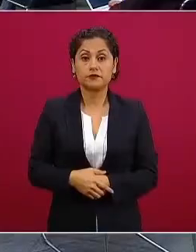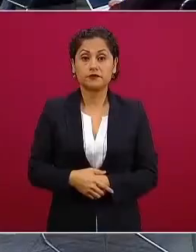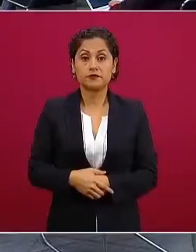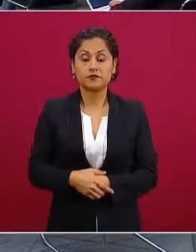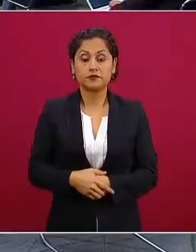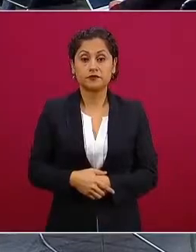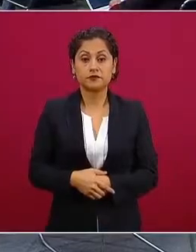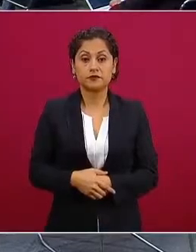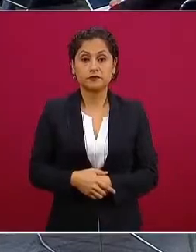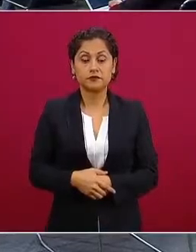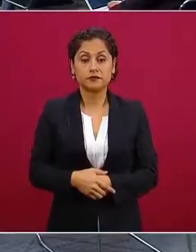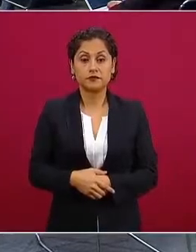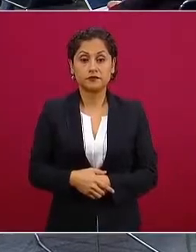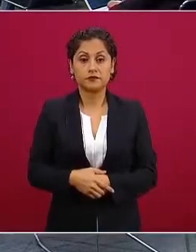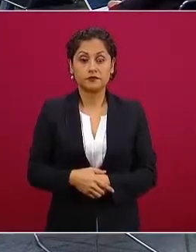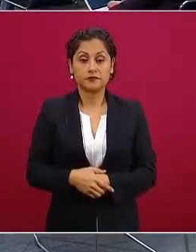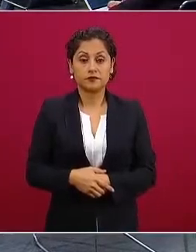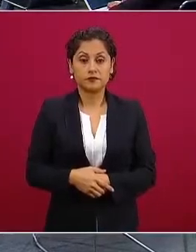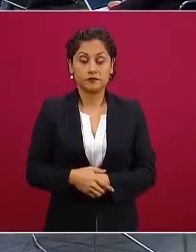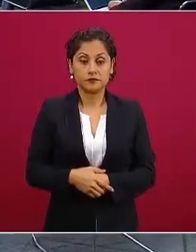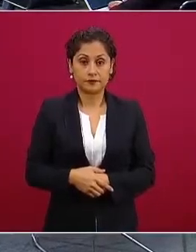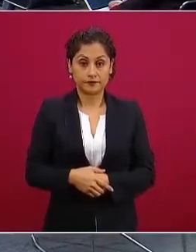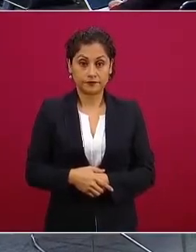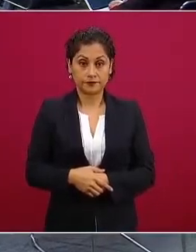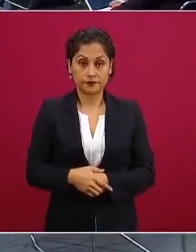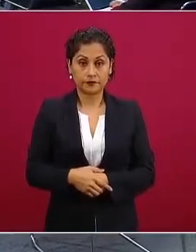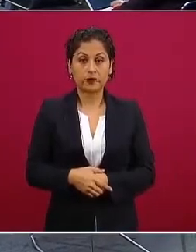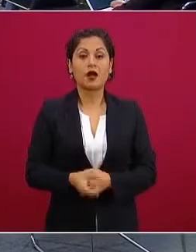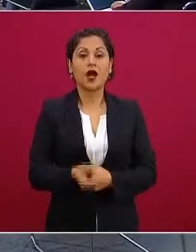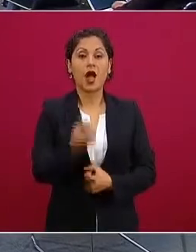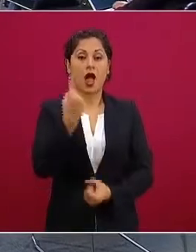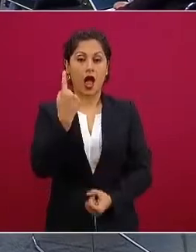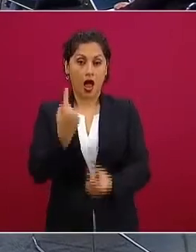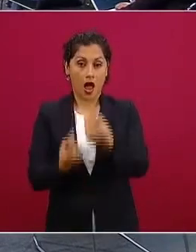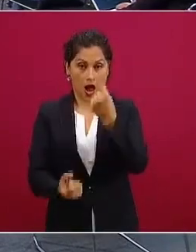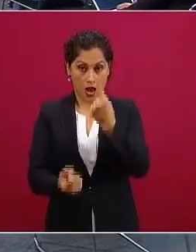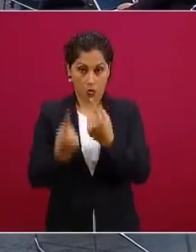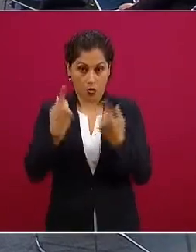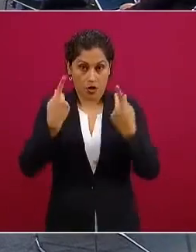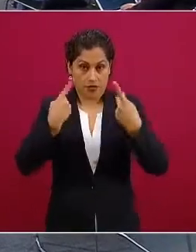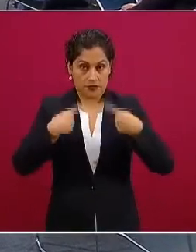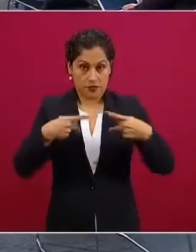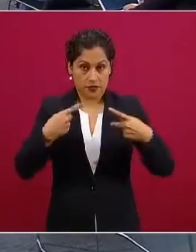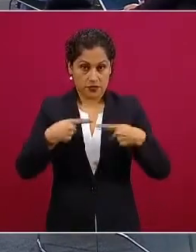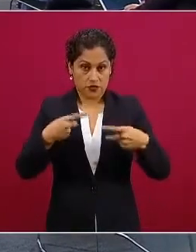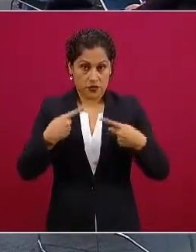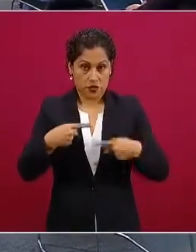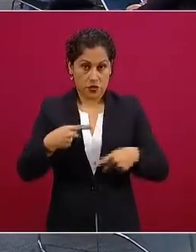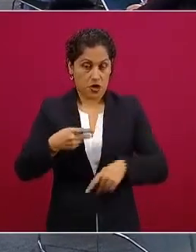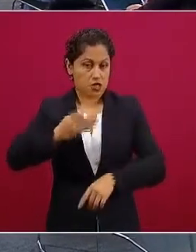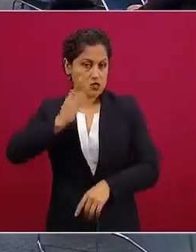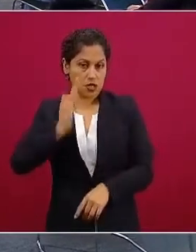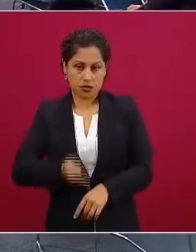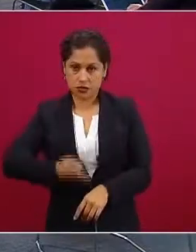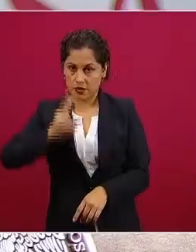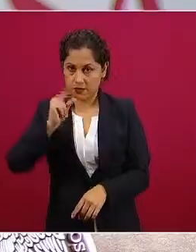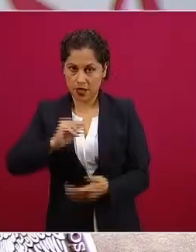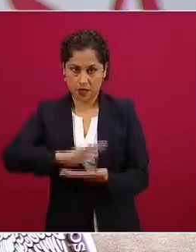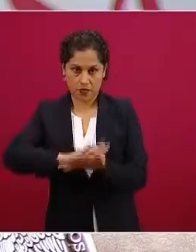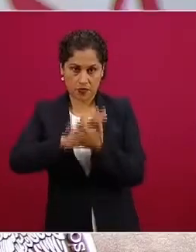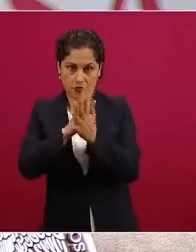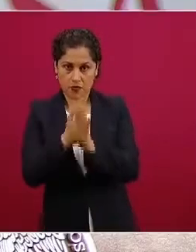que quienes están inconformes con la transformación porque se sienten afectados esos